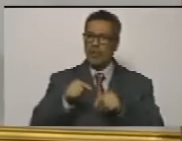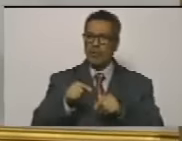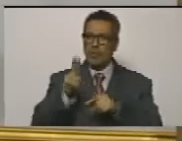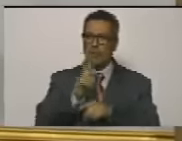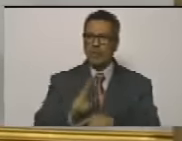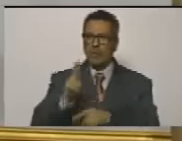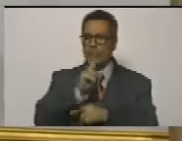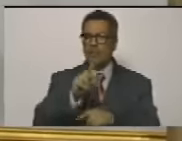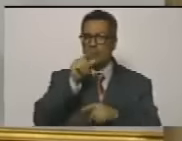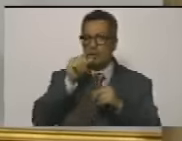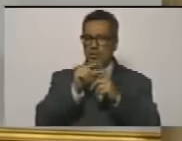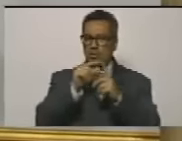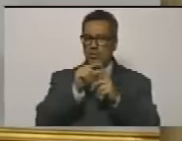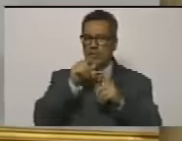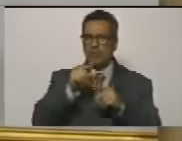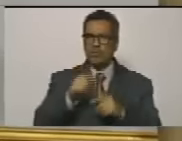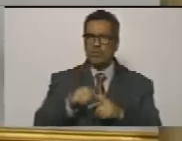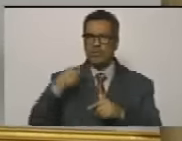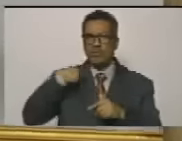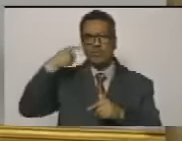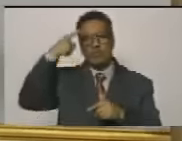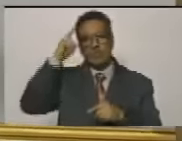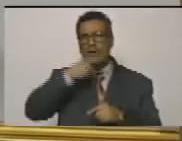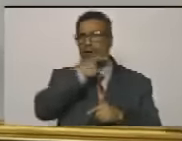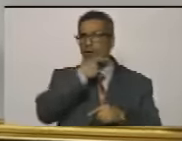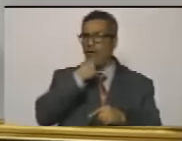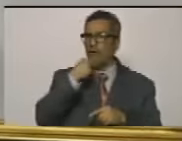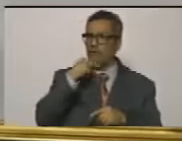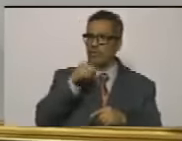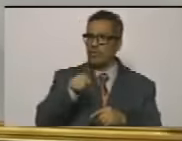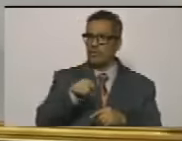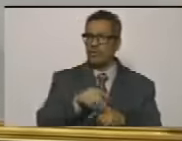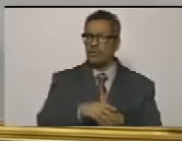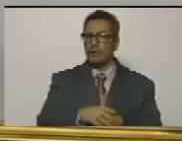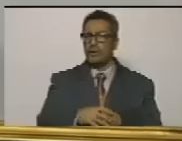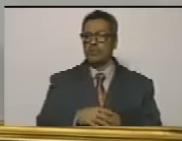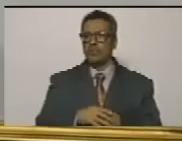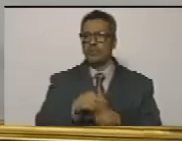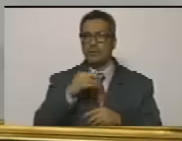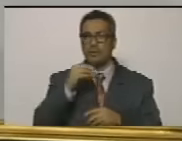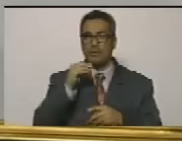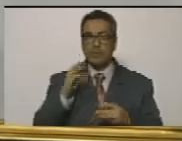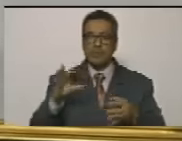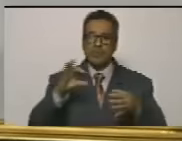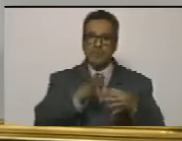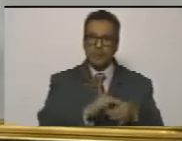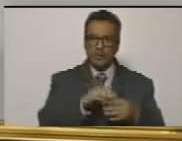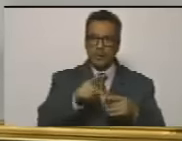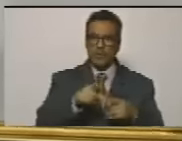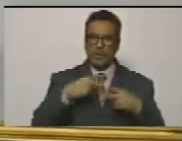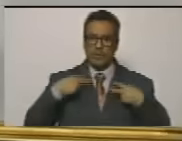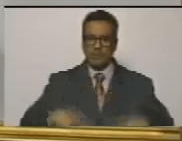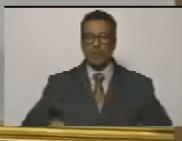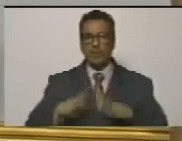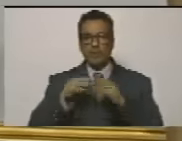término que aun cuando es fácilmente asible en asuntos de la vida diaria sobre todo en asuntos